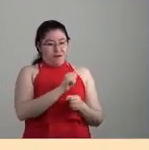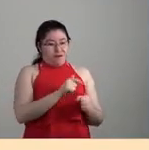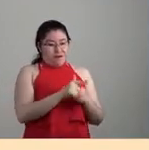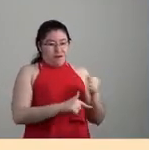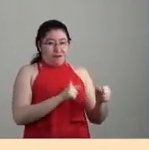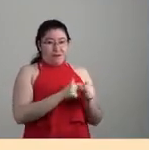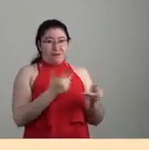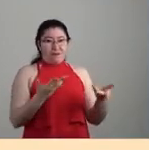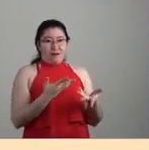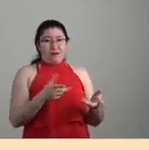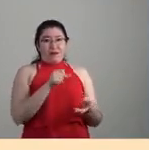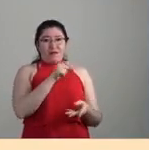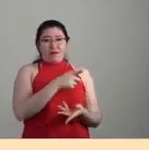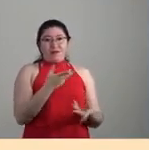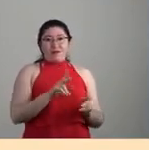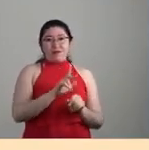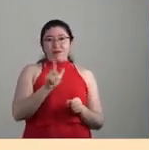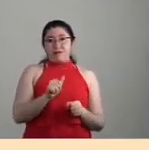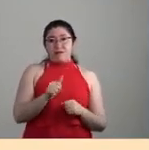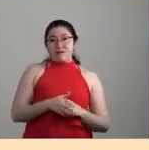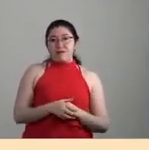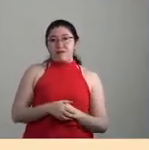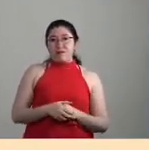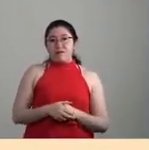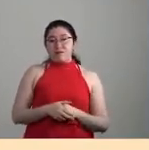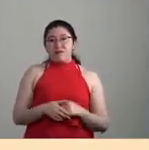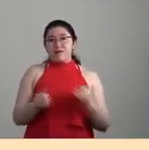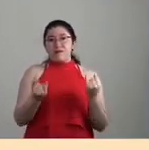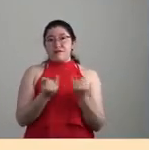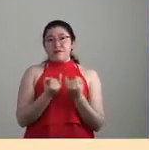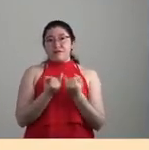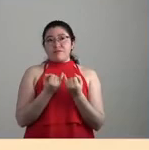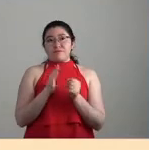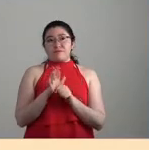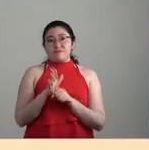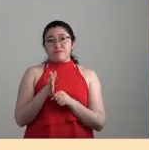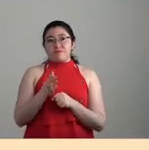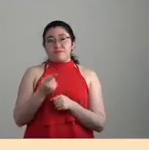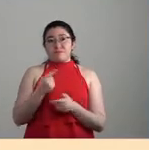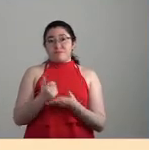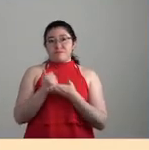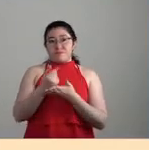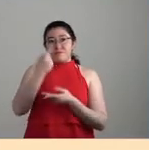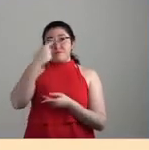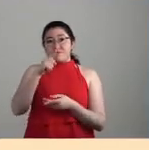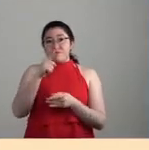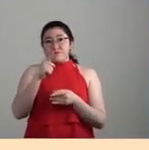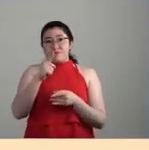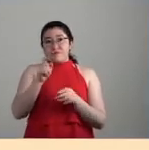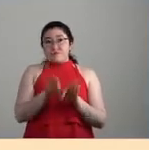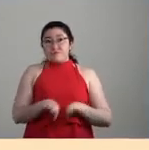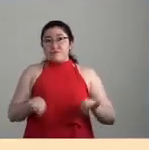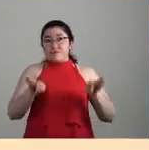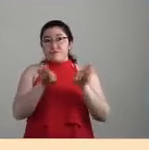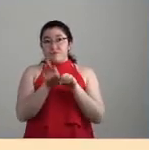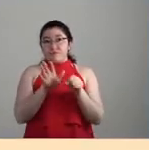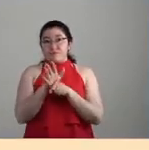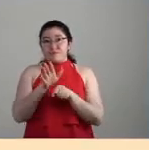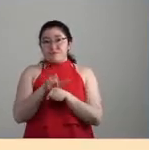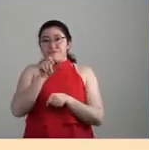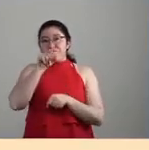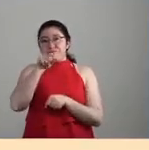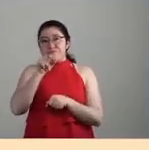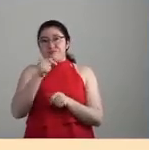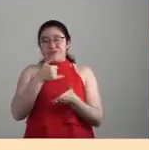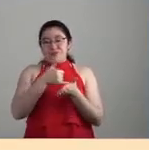que probablemente haya tenido un hospedador previo o no, tampoco se sabe, no se tiene estudiado y que eso tiene que ver fundamentalmente con la expansión de estos cultivos